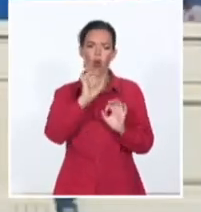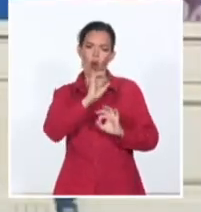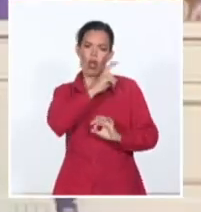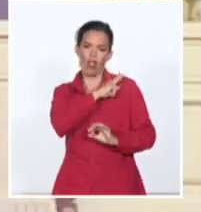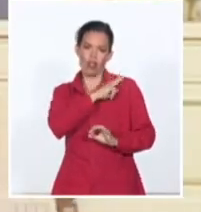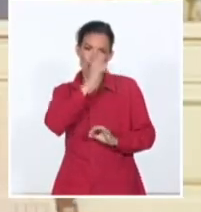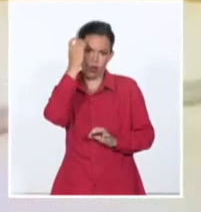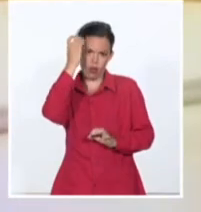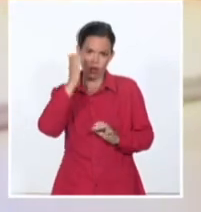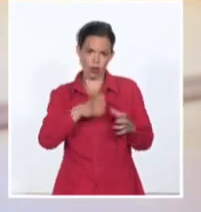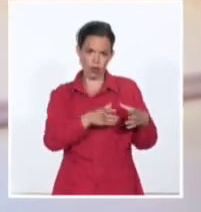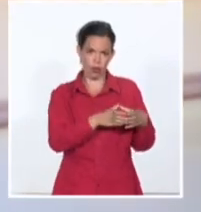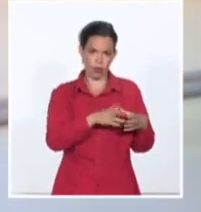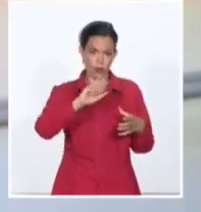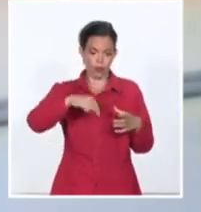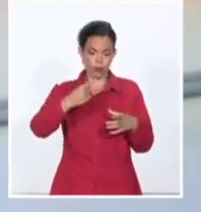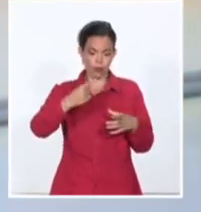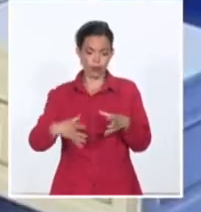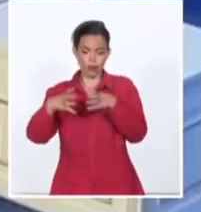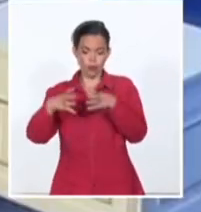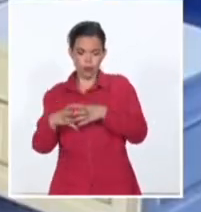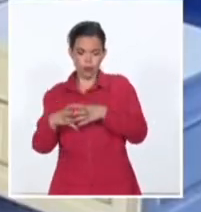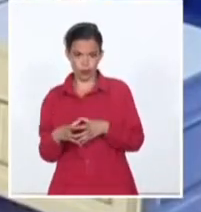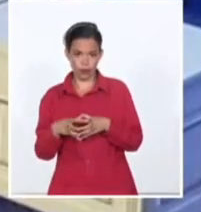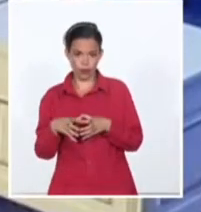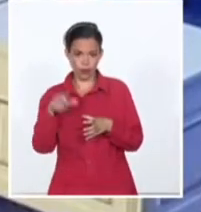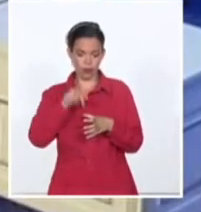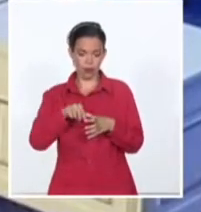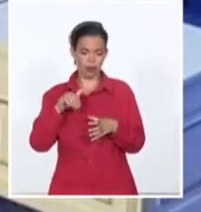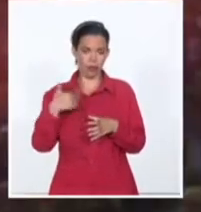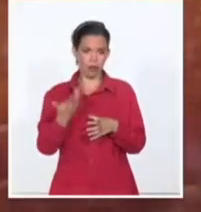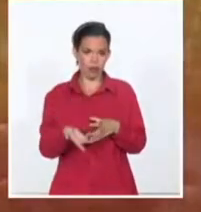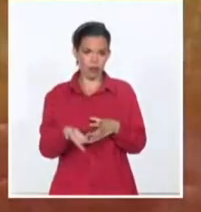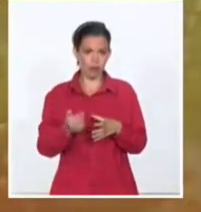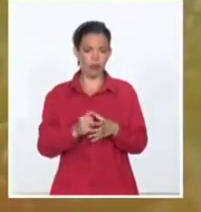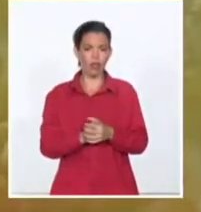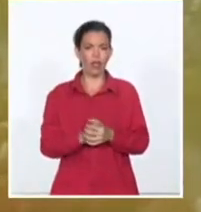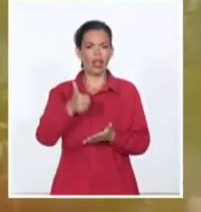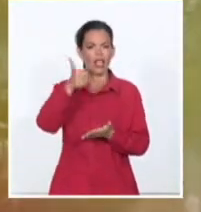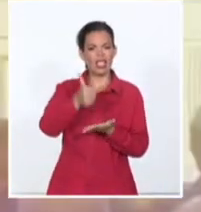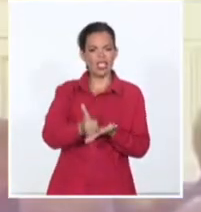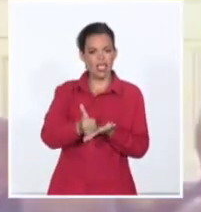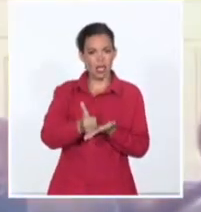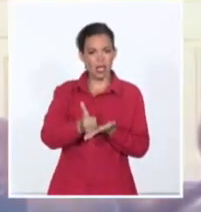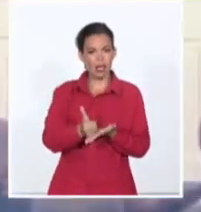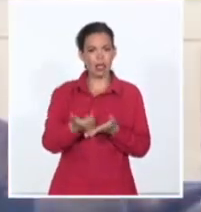Comisión Económica Euroasiática, que tiene su base, su sede permanente en Moscú, y el Tribunal.